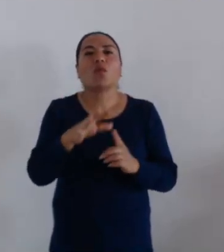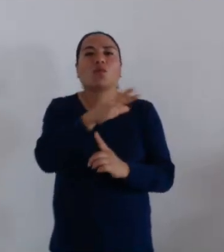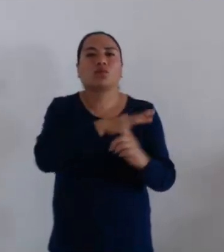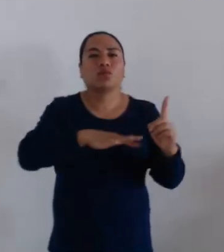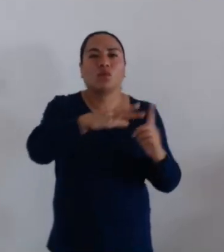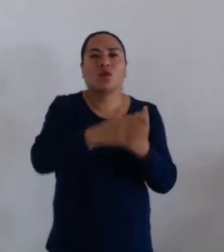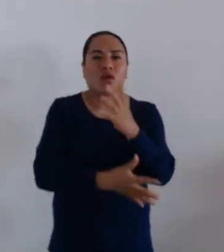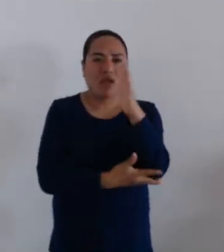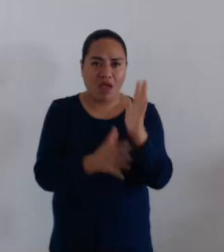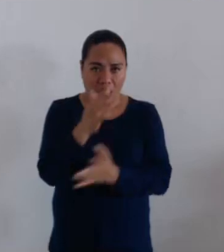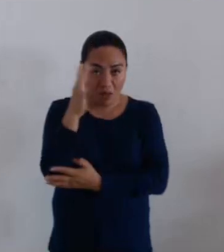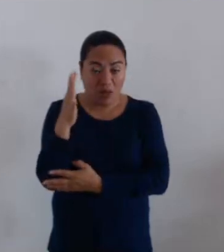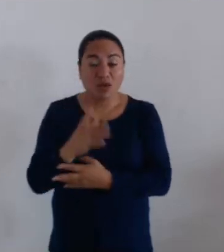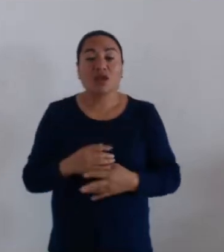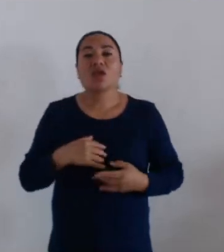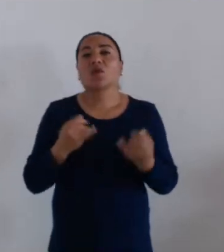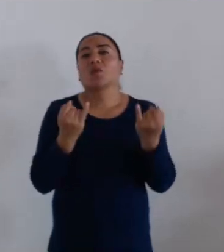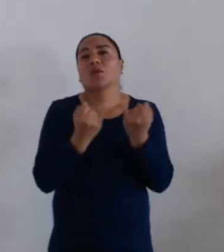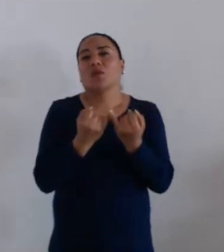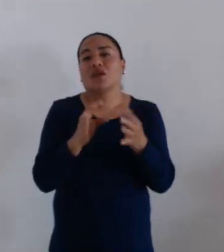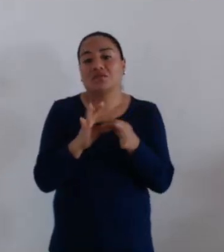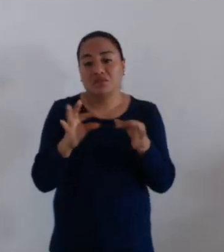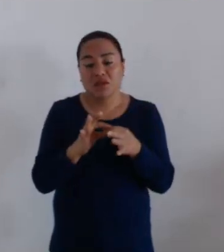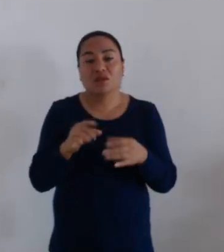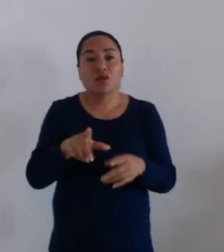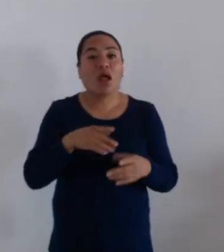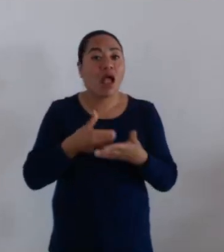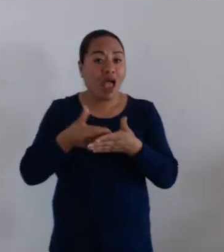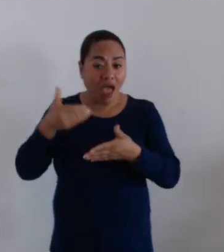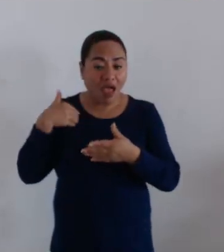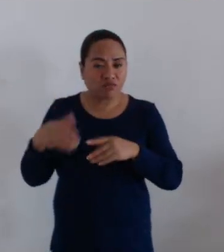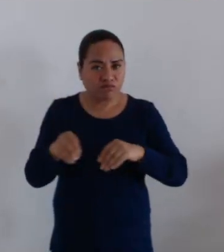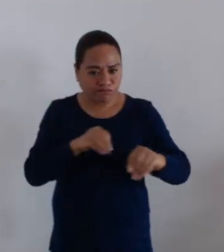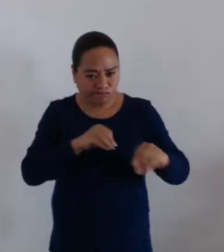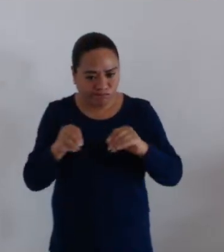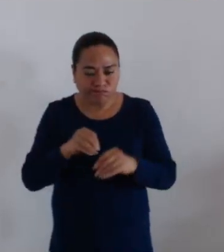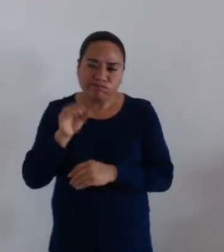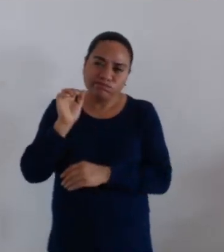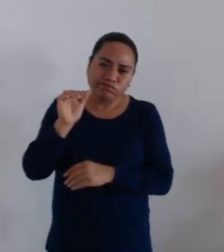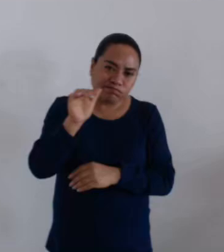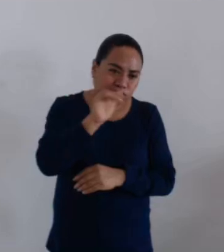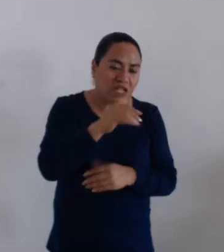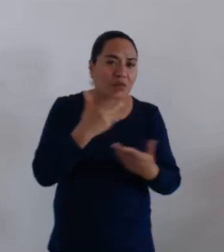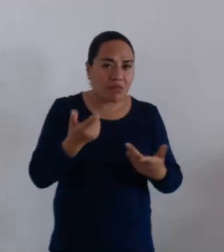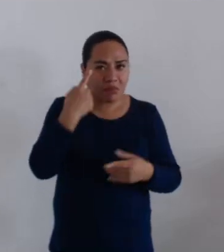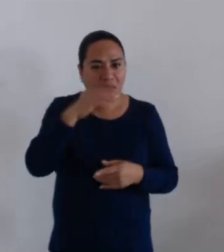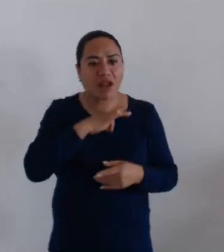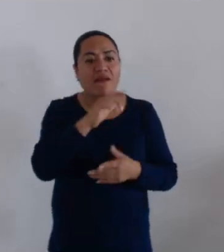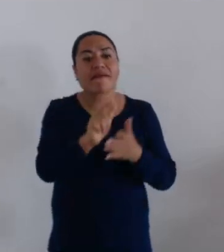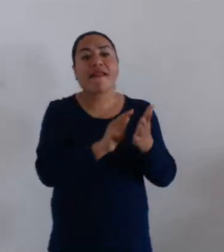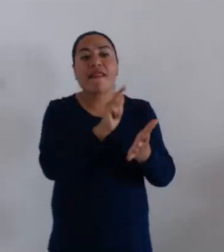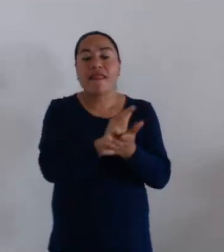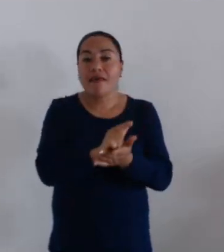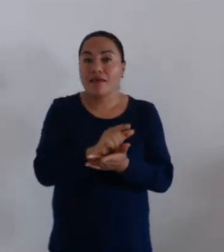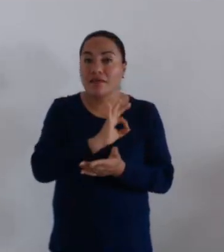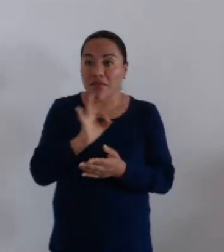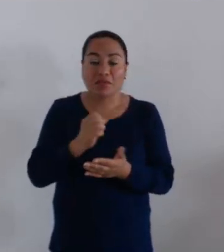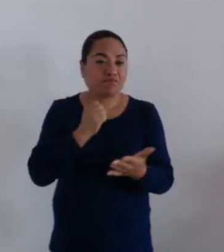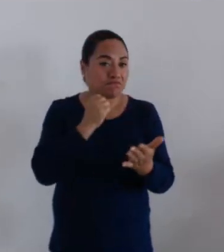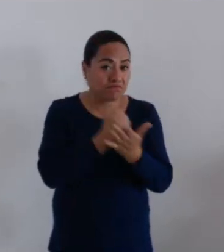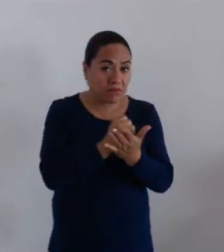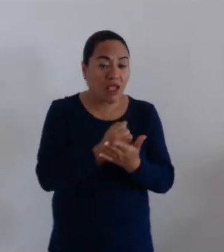ambiente. Así que de igual manera, como promovimos lo necesario para que se diera este decreto, ahora